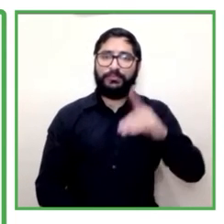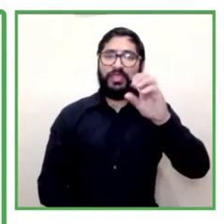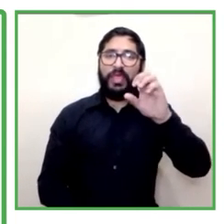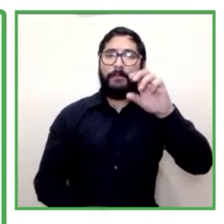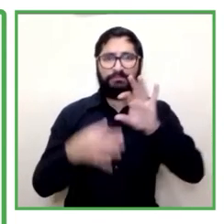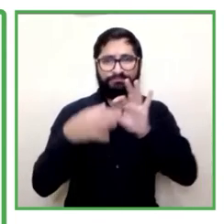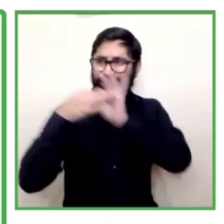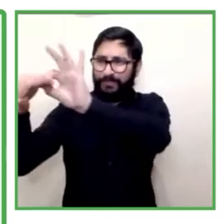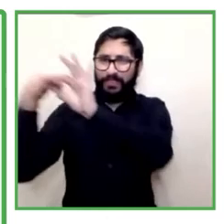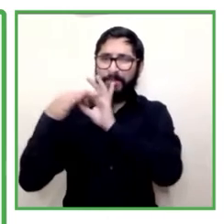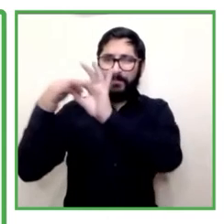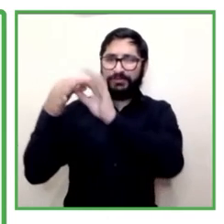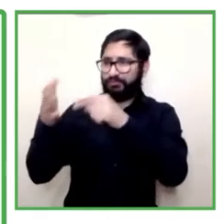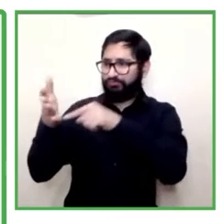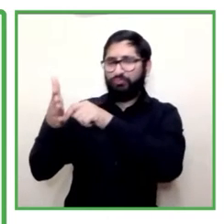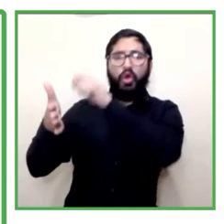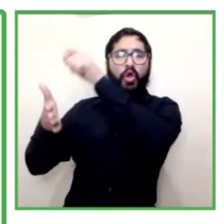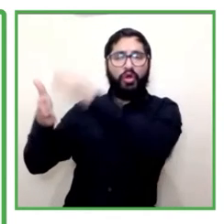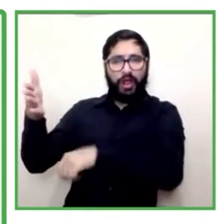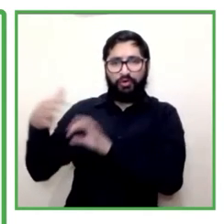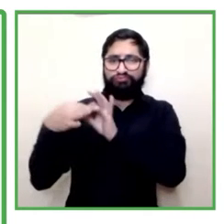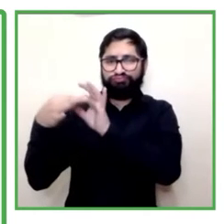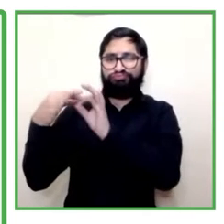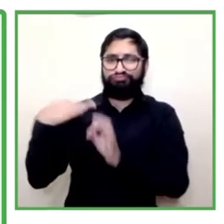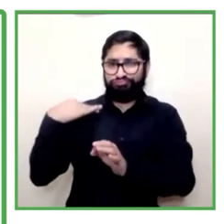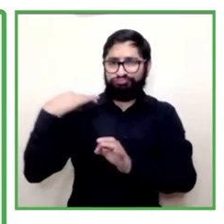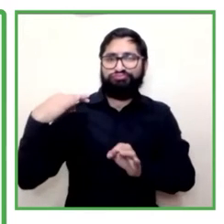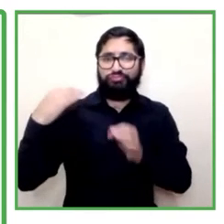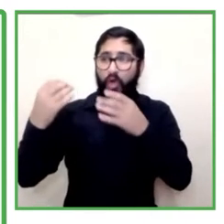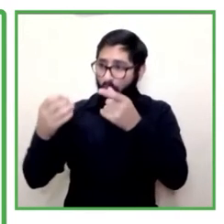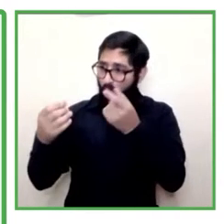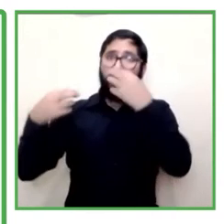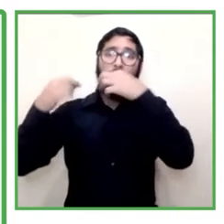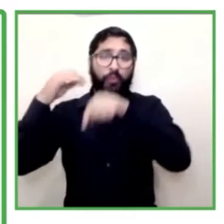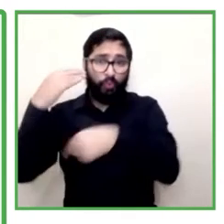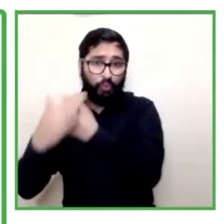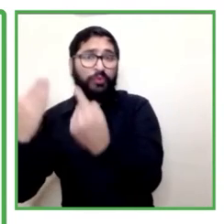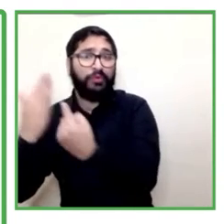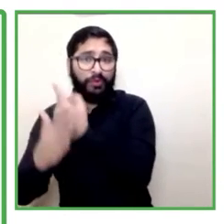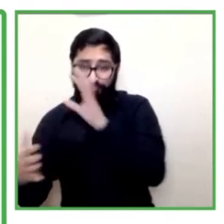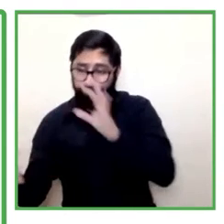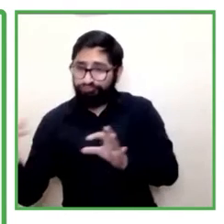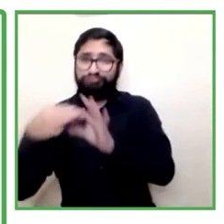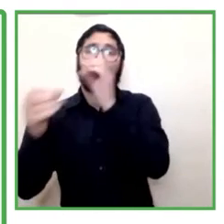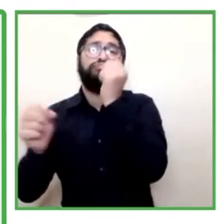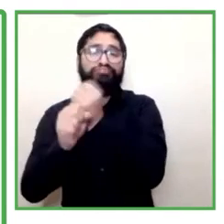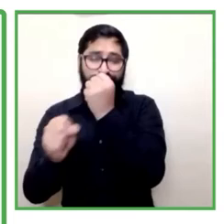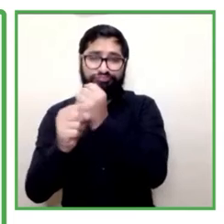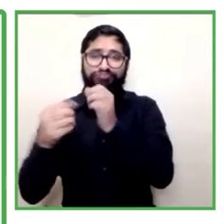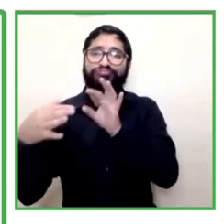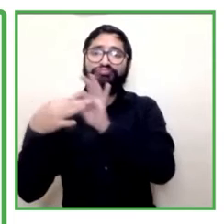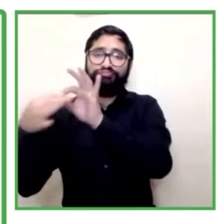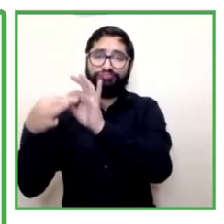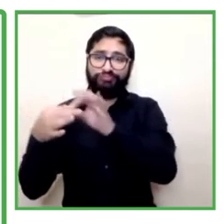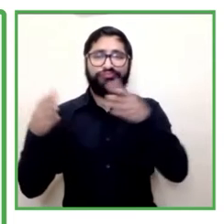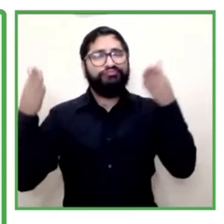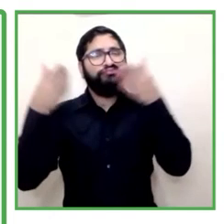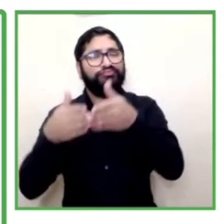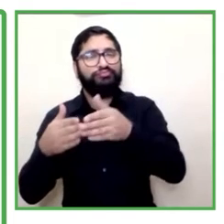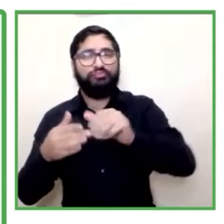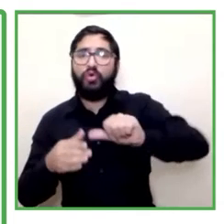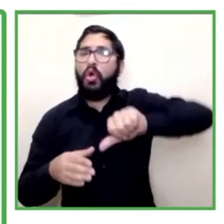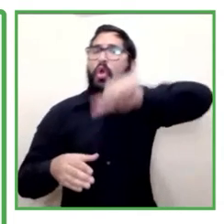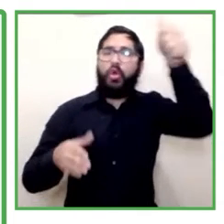oportunidad de vínculo de trabajo formal. Otro aspecto en las prácticas de inclusión que hemos logrado es